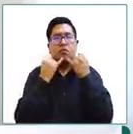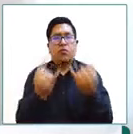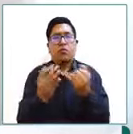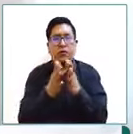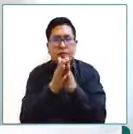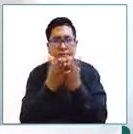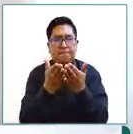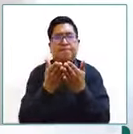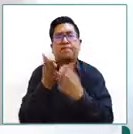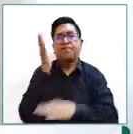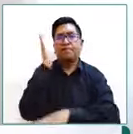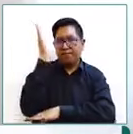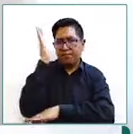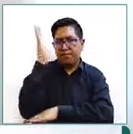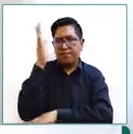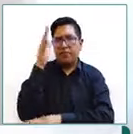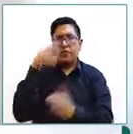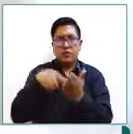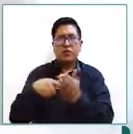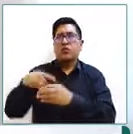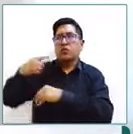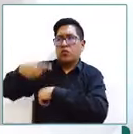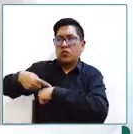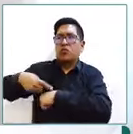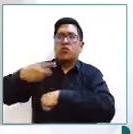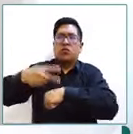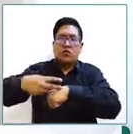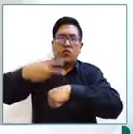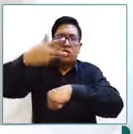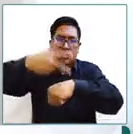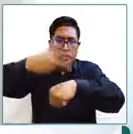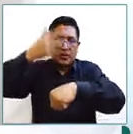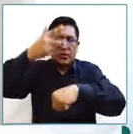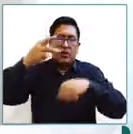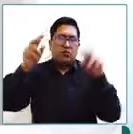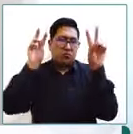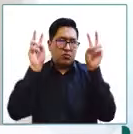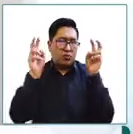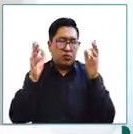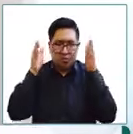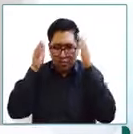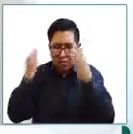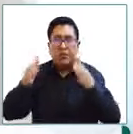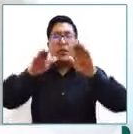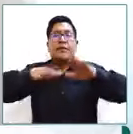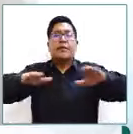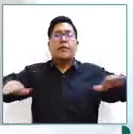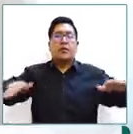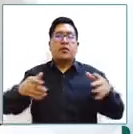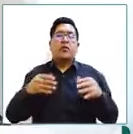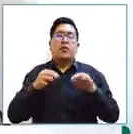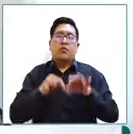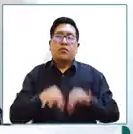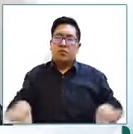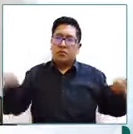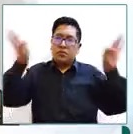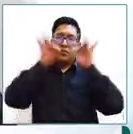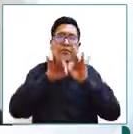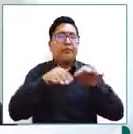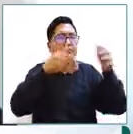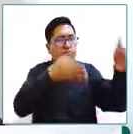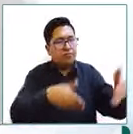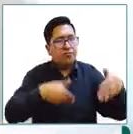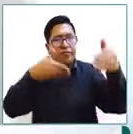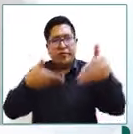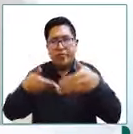defensorial que es un tercero ya que tiene que ver con esta temática lo que hace es justamente invitar a que podamos